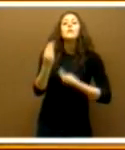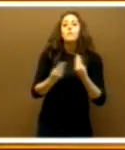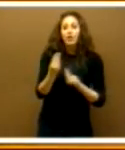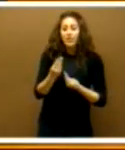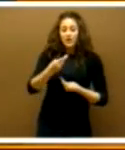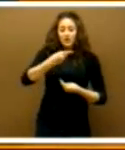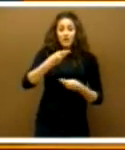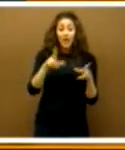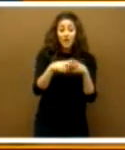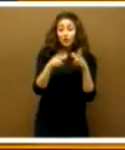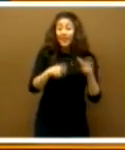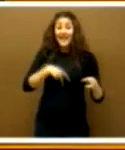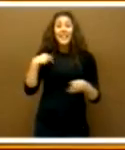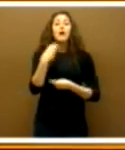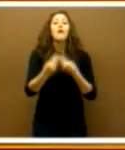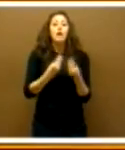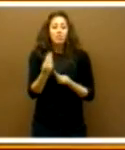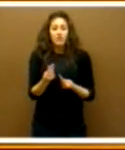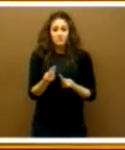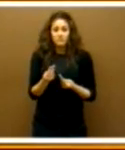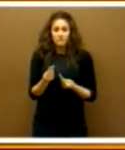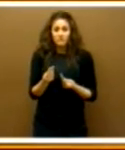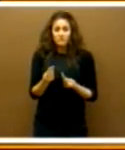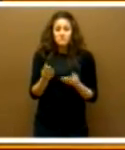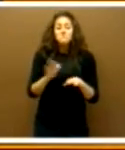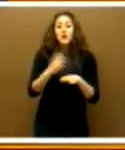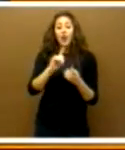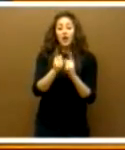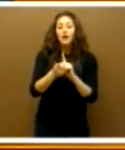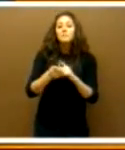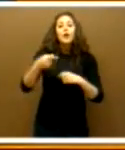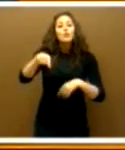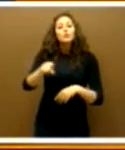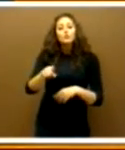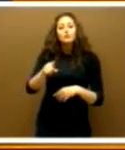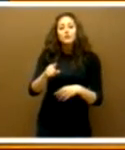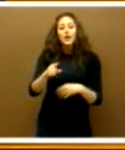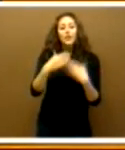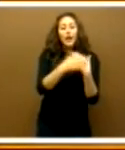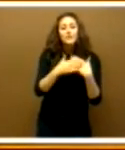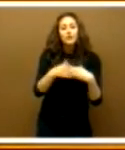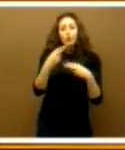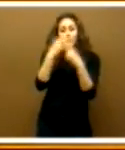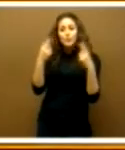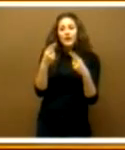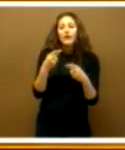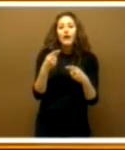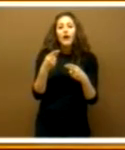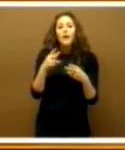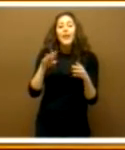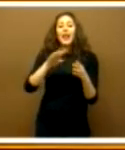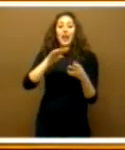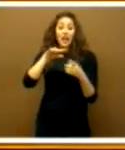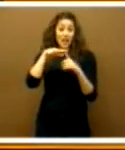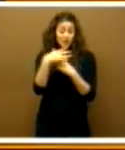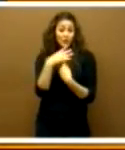qué podemos hacer la sociedad en general para poderlo cambiar? ¿Cómo van a contribuir ustedes, como Administración pública, para mejorar la situación?